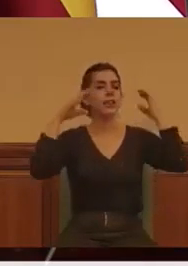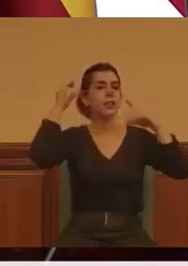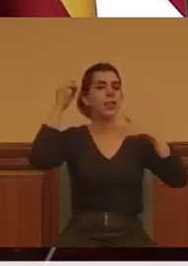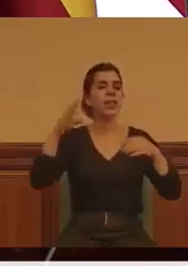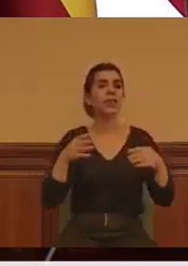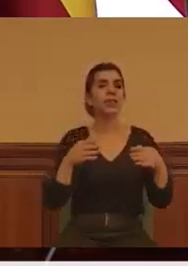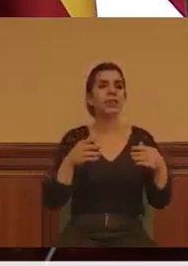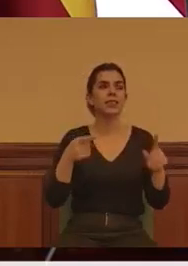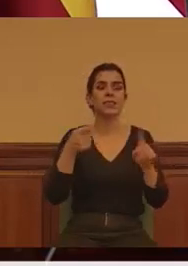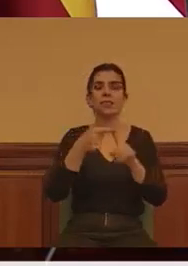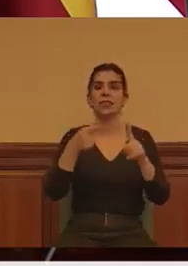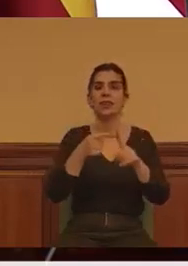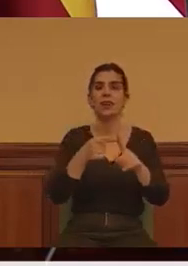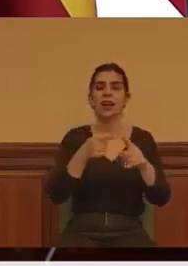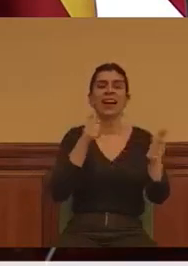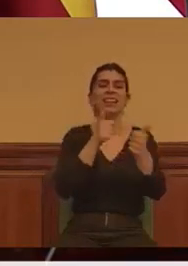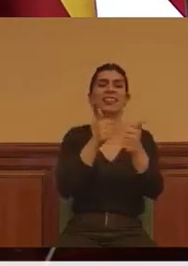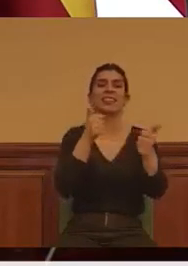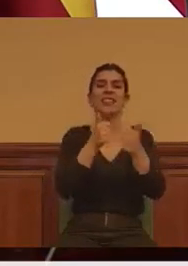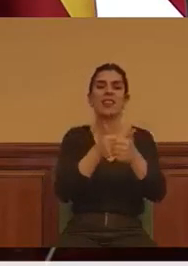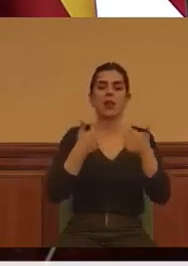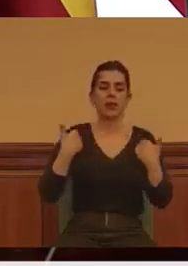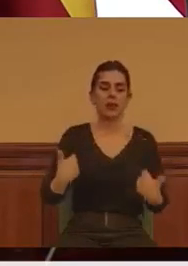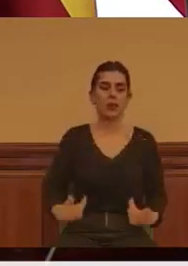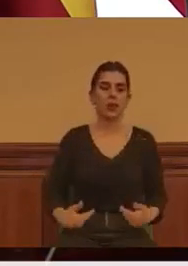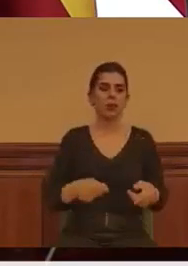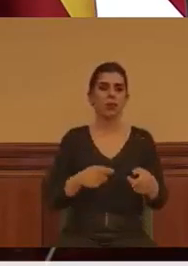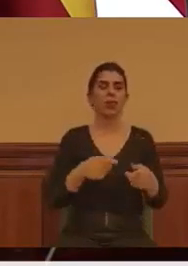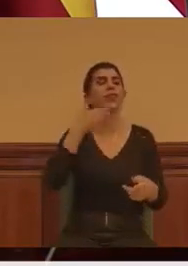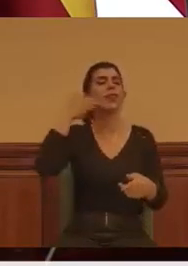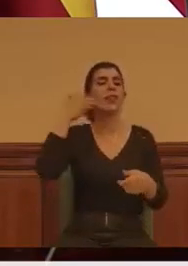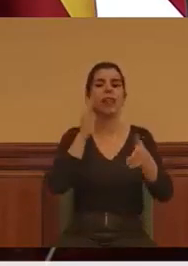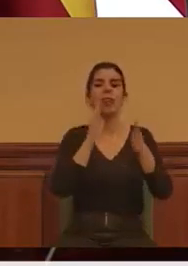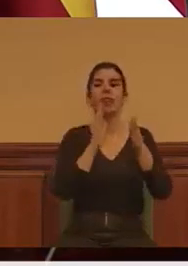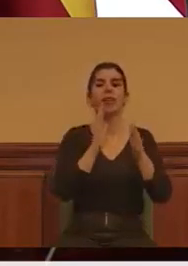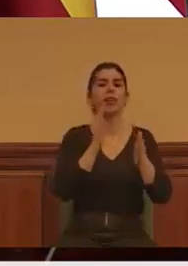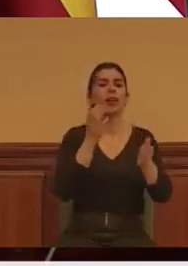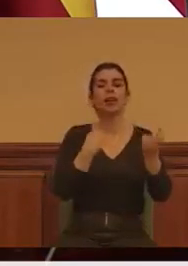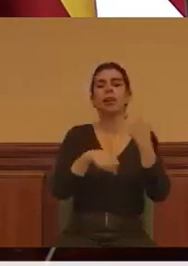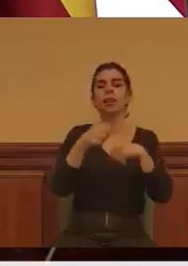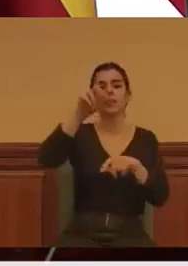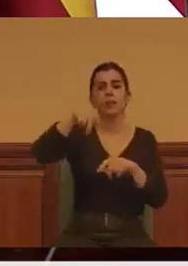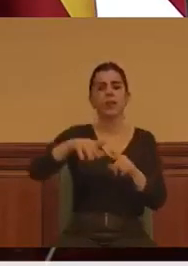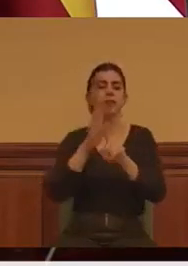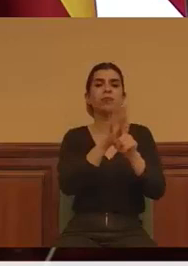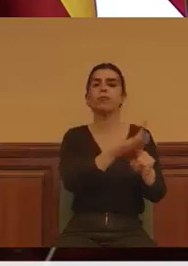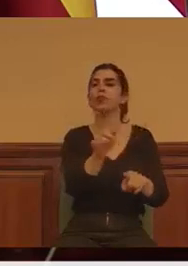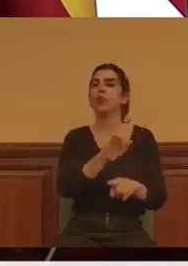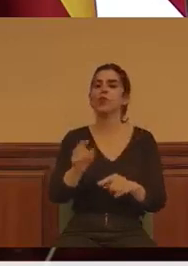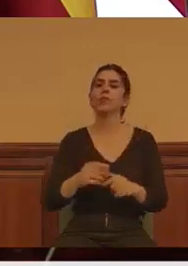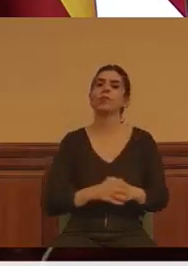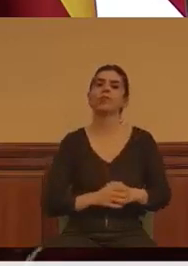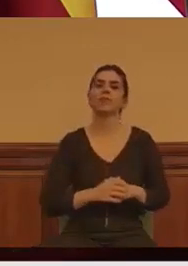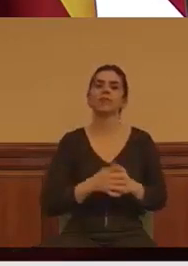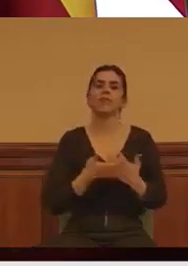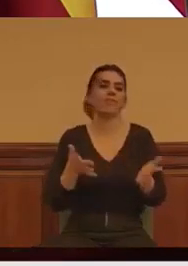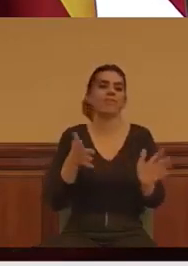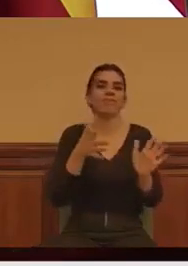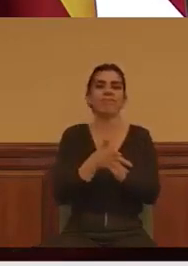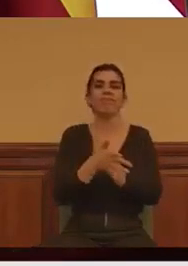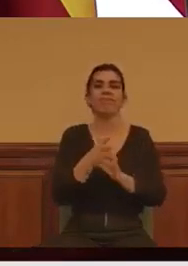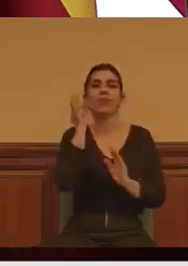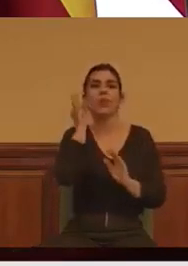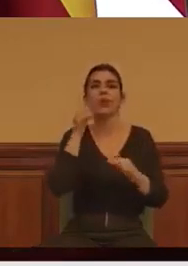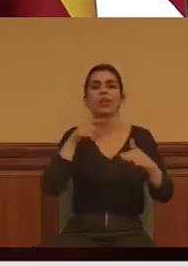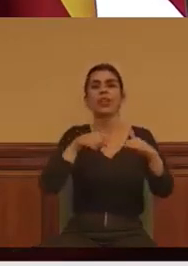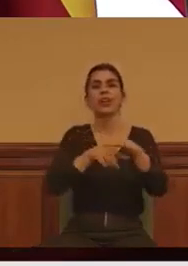de la asistencia, dignidad en el trato y no estigmatización o discriminación de los mismos. Vamos, que la señora gerente se salta